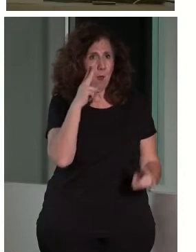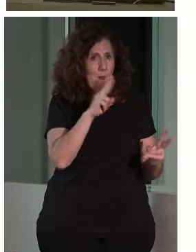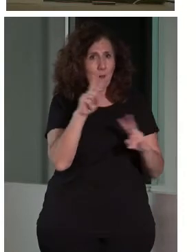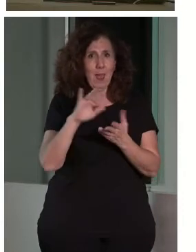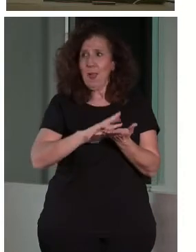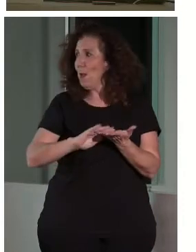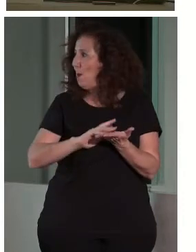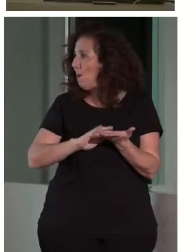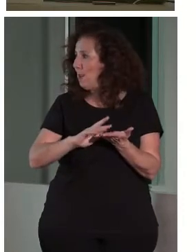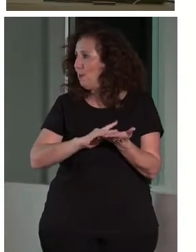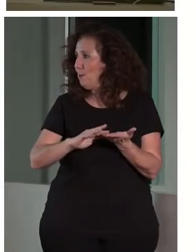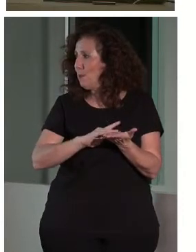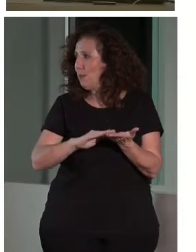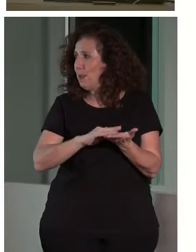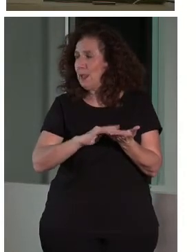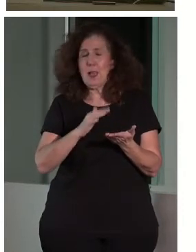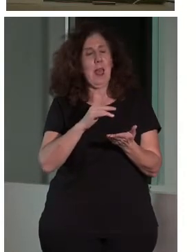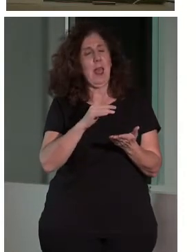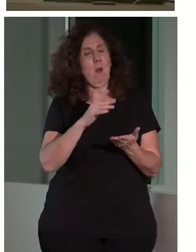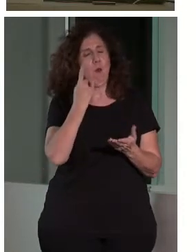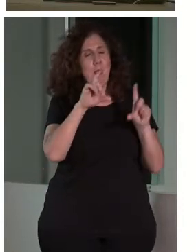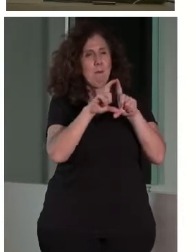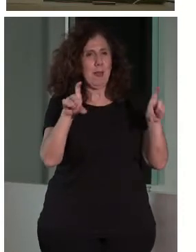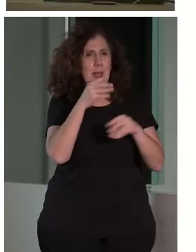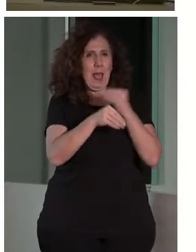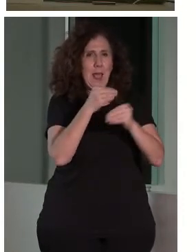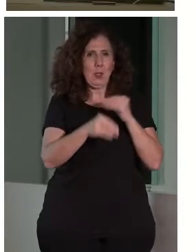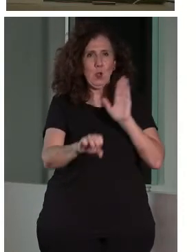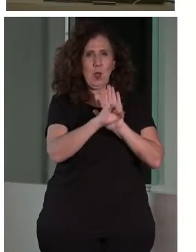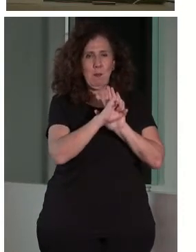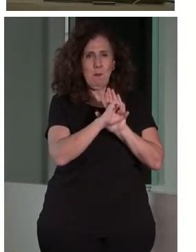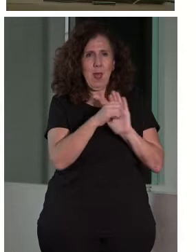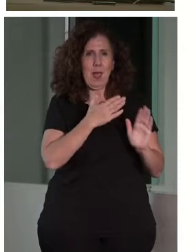es una genialidad de Avanti Avanti, la empresa que ha hecho nuestra identidad corporativa.